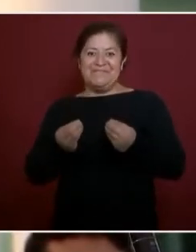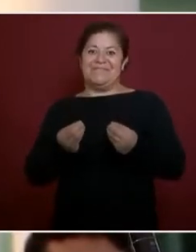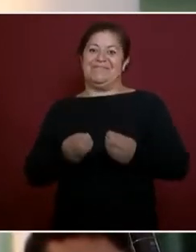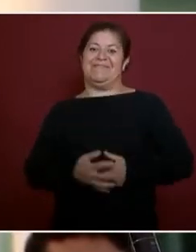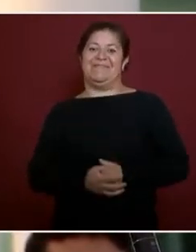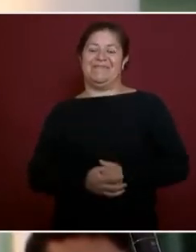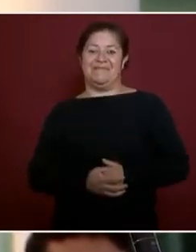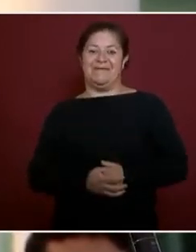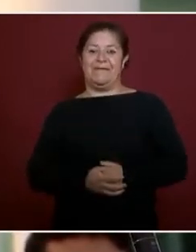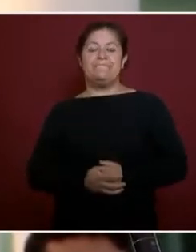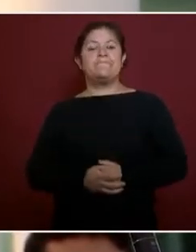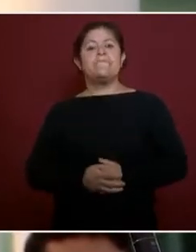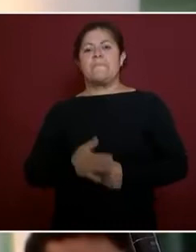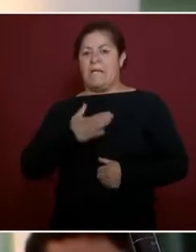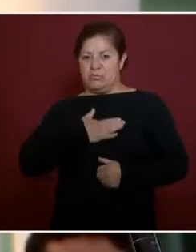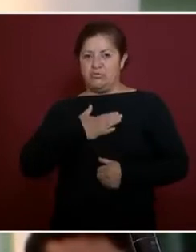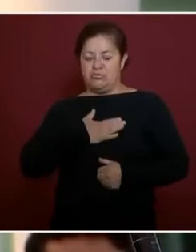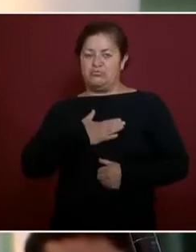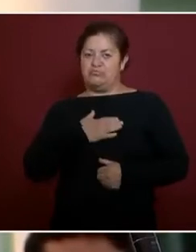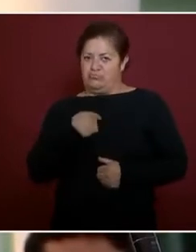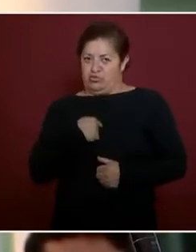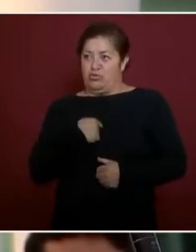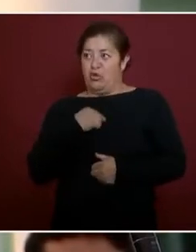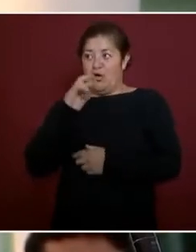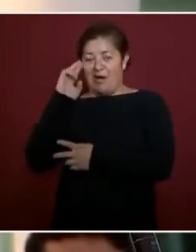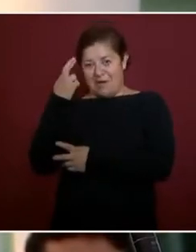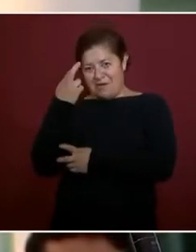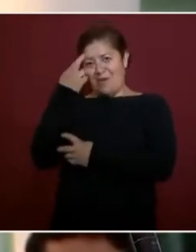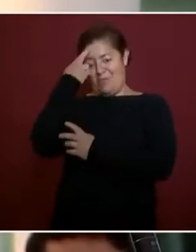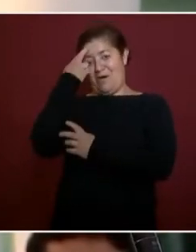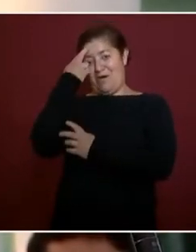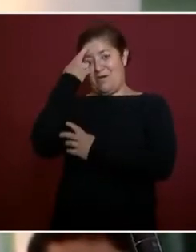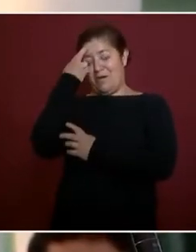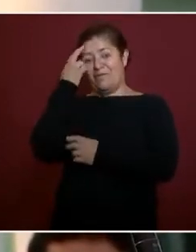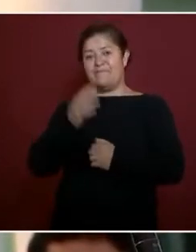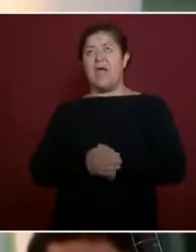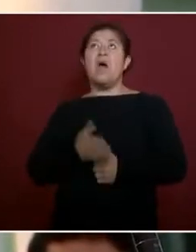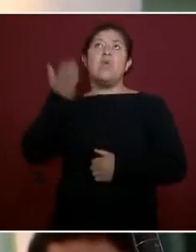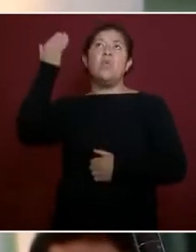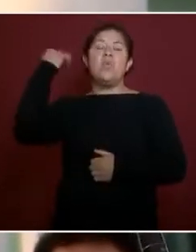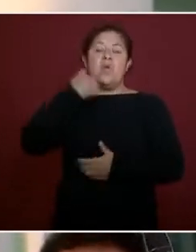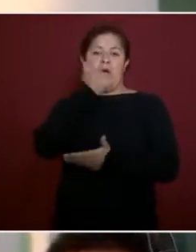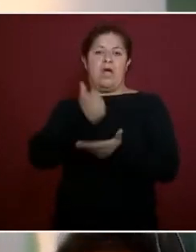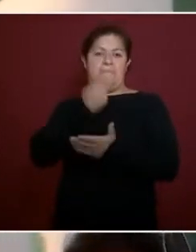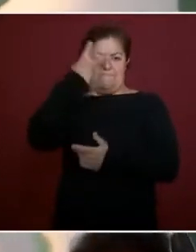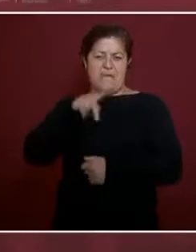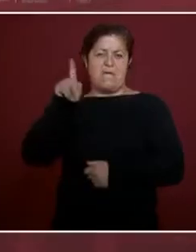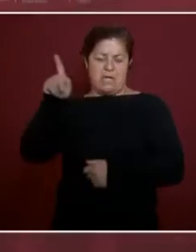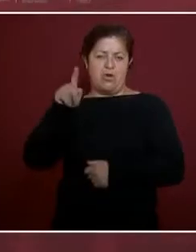Porque yo recuerdo cuando fui jefe de gobierno en la Ciudad de México,